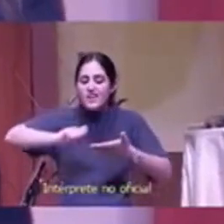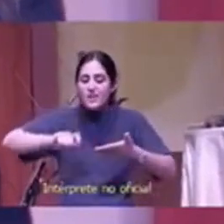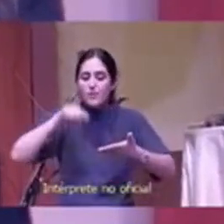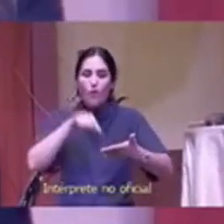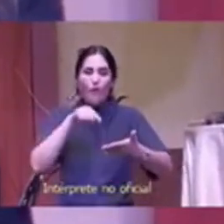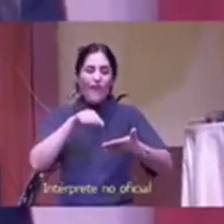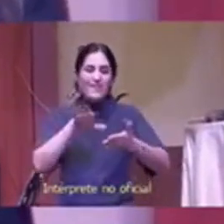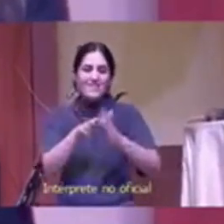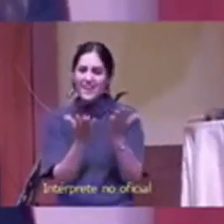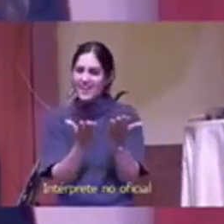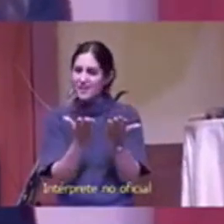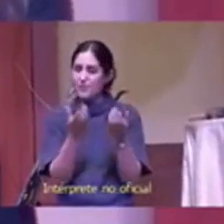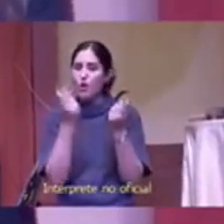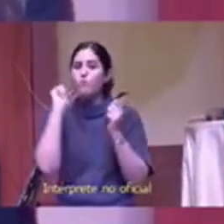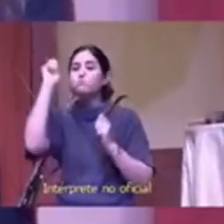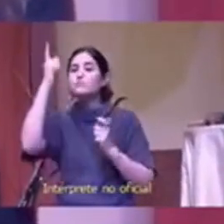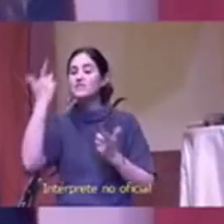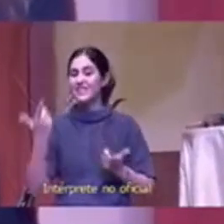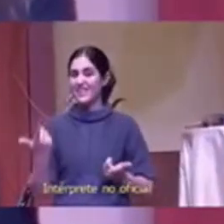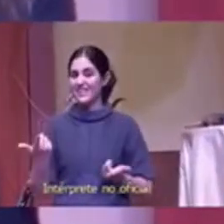del libro de Mateo Pablo